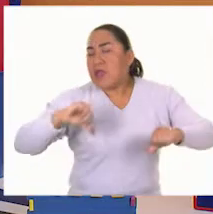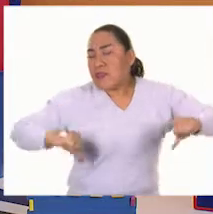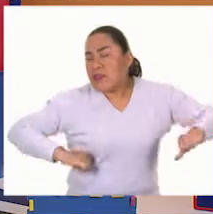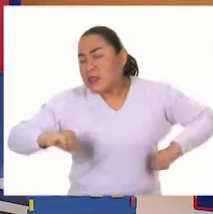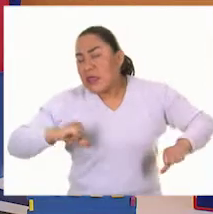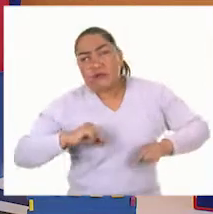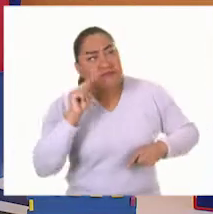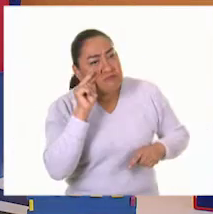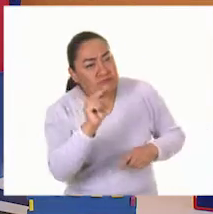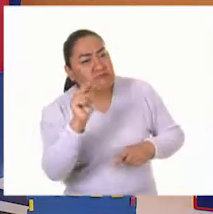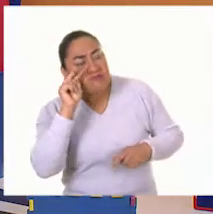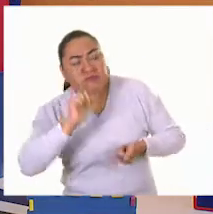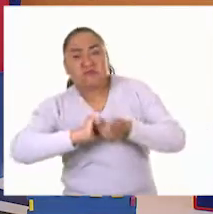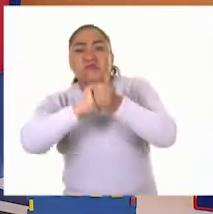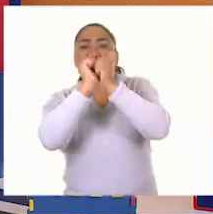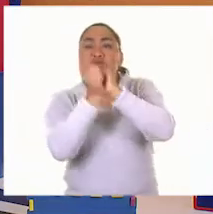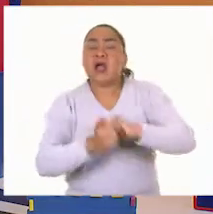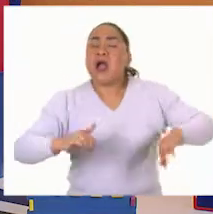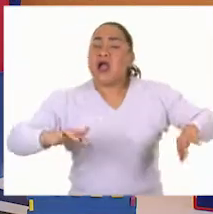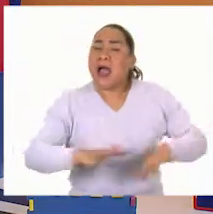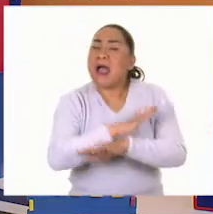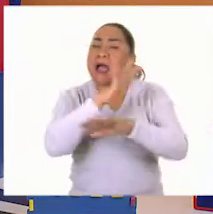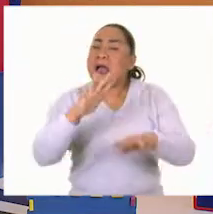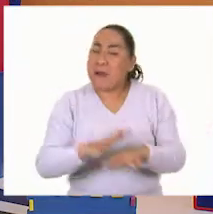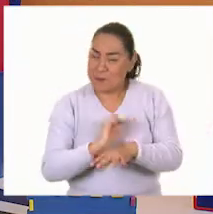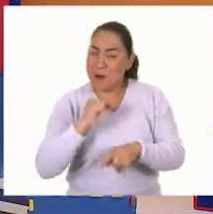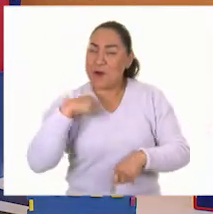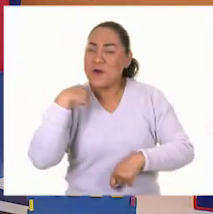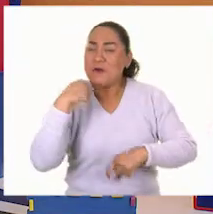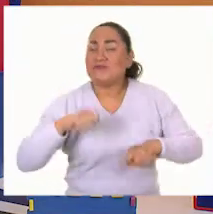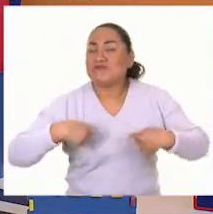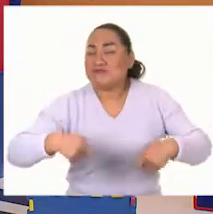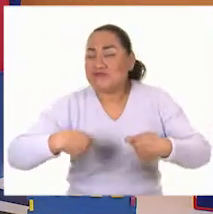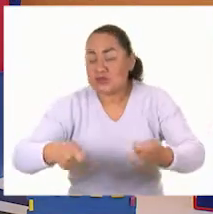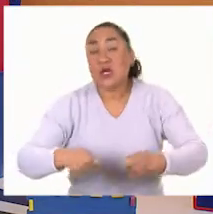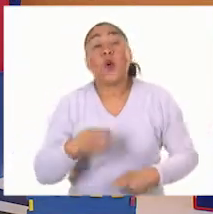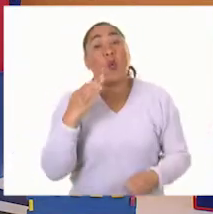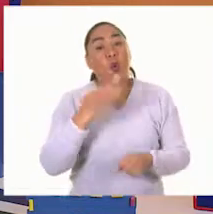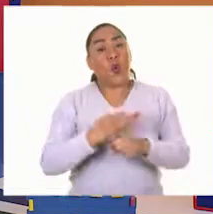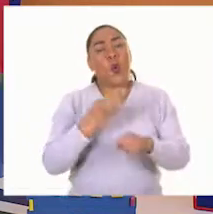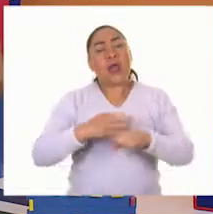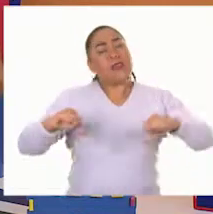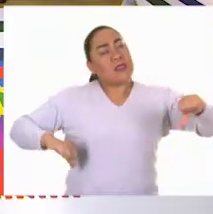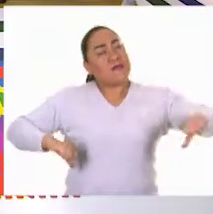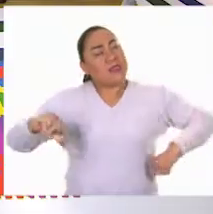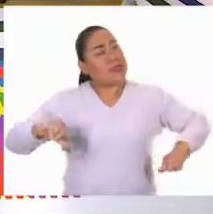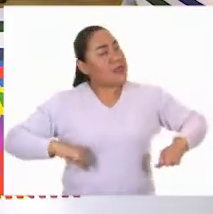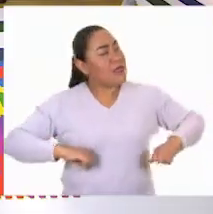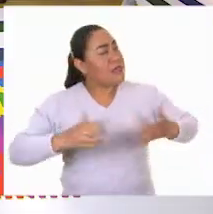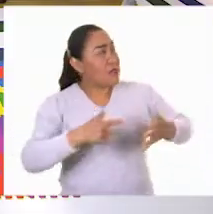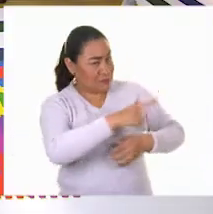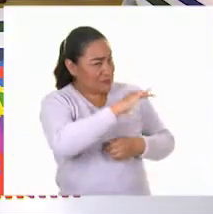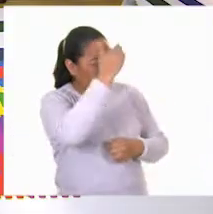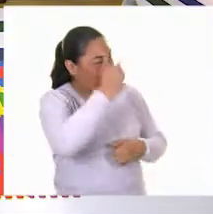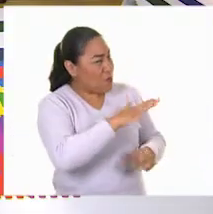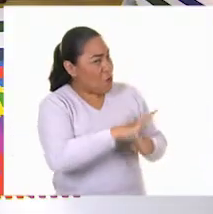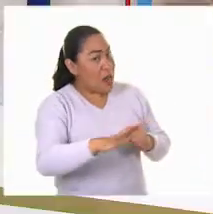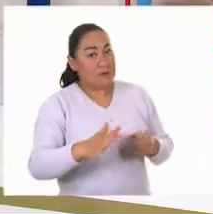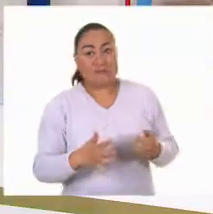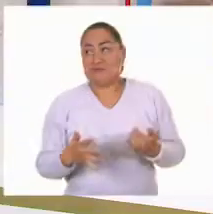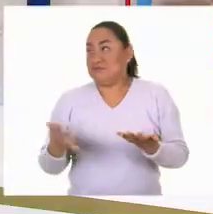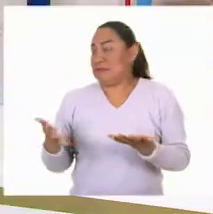cambiando con el paso del tiempo. Y de la actividad que vamos a hablar, ¿sabes de qué se trata, Eric? No, a ver, cuéntame.